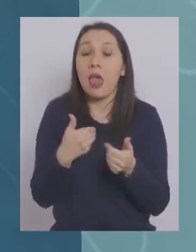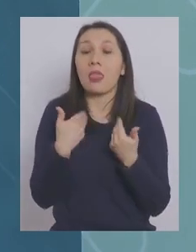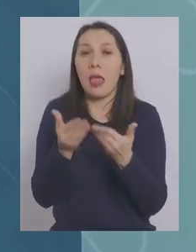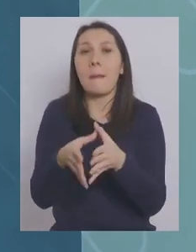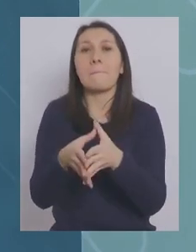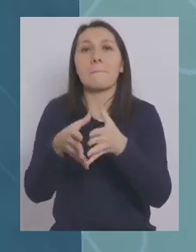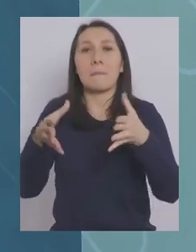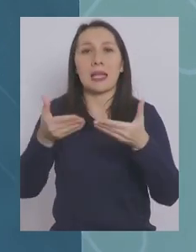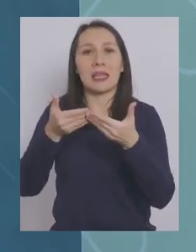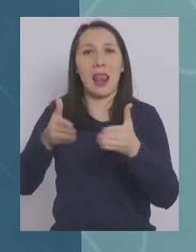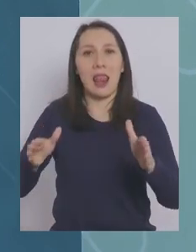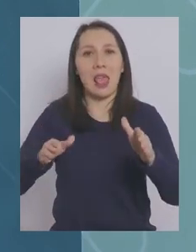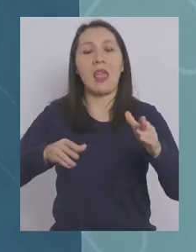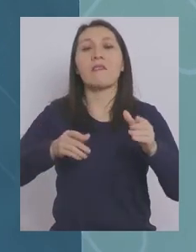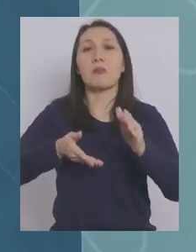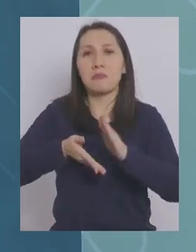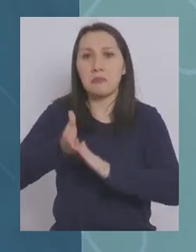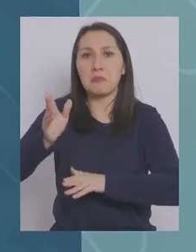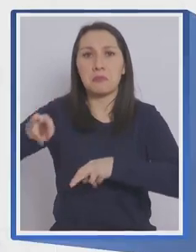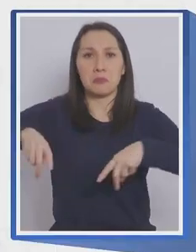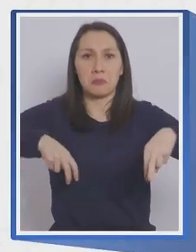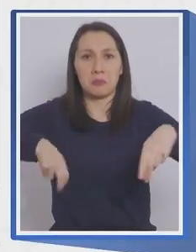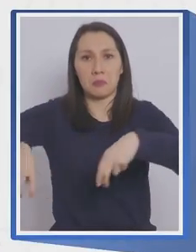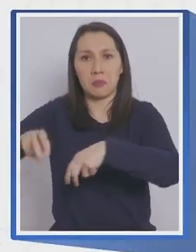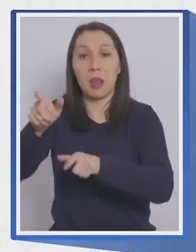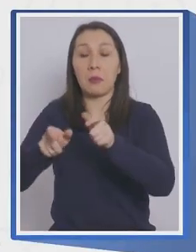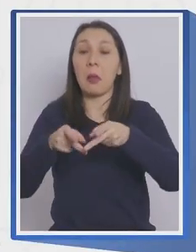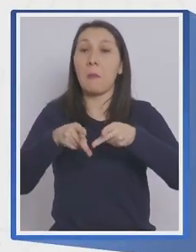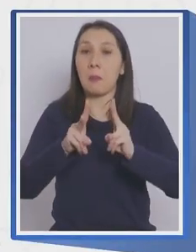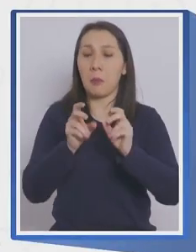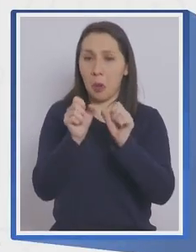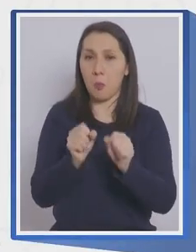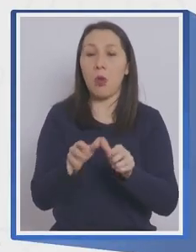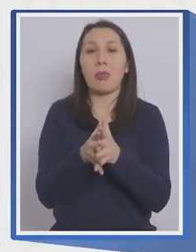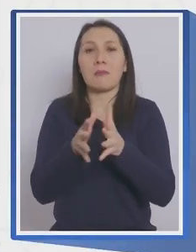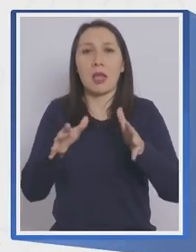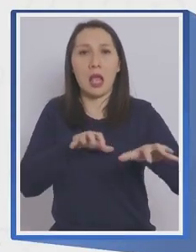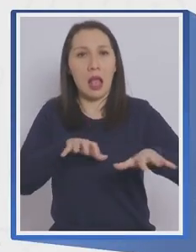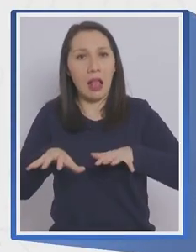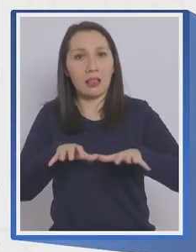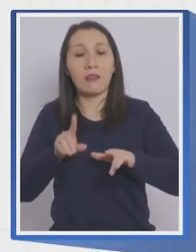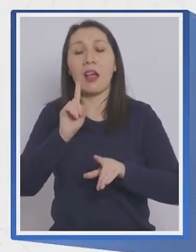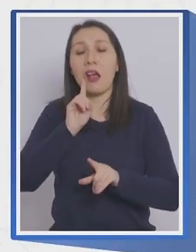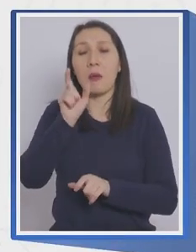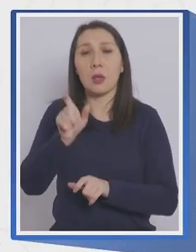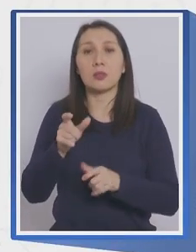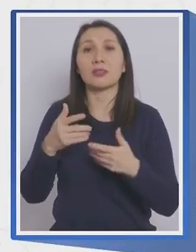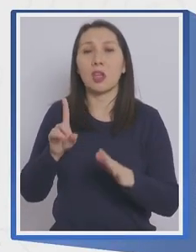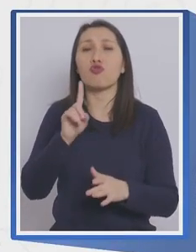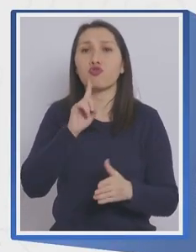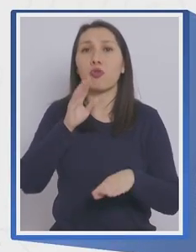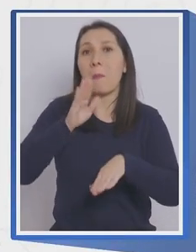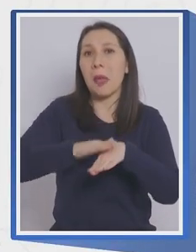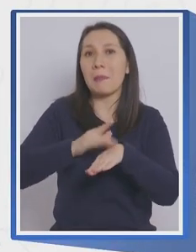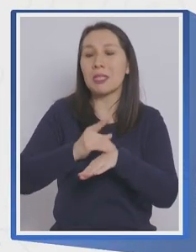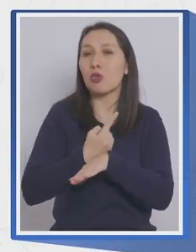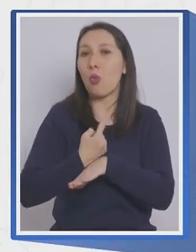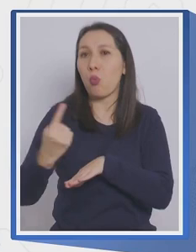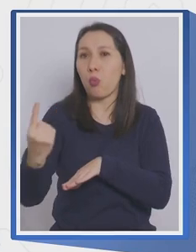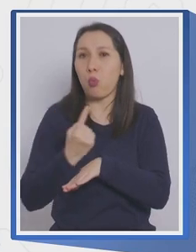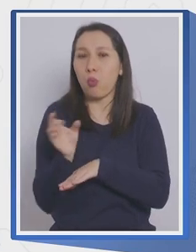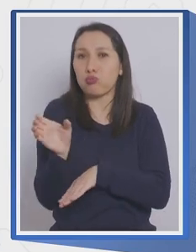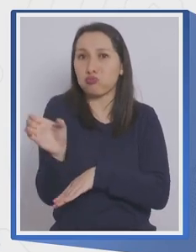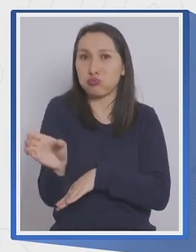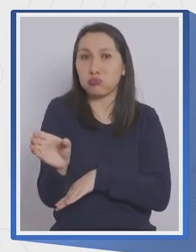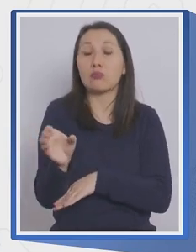mayor libertad de circulación a las personas. Permiterá realizar más actividades para quienes tengan su pase de movilidad. En segundo